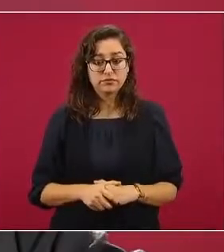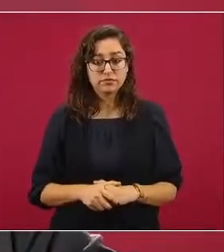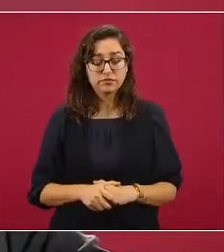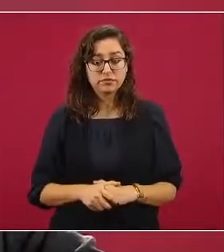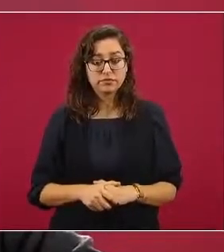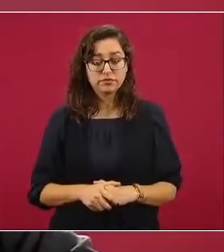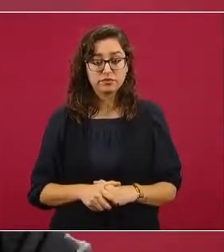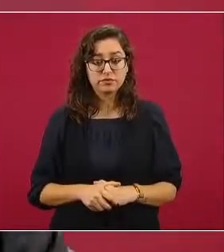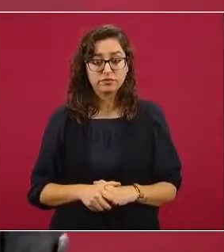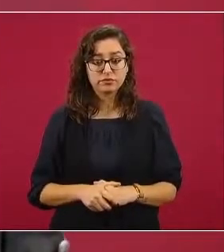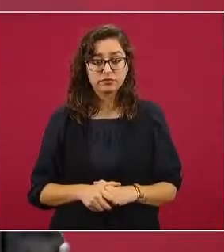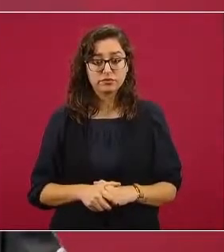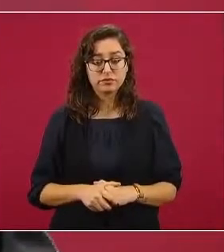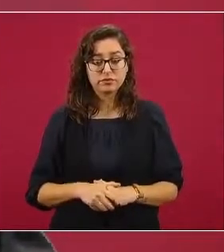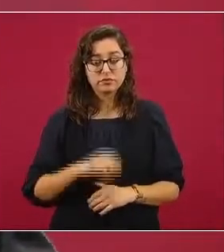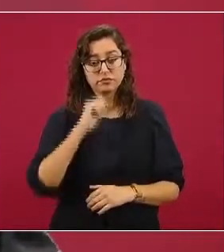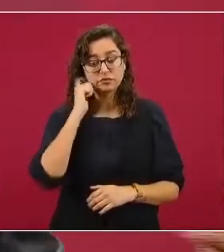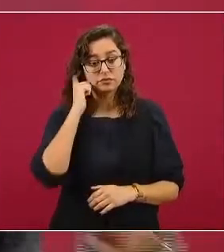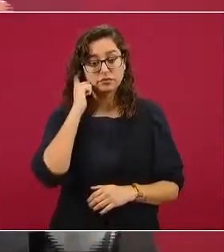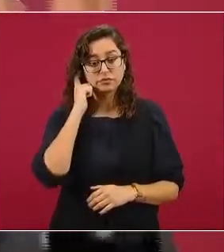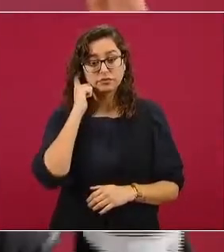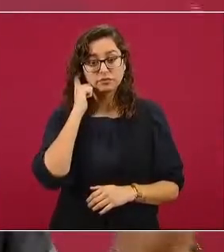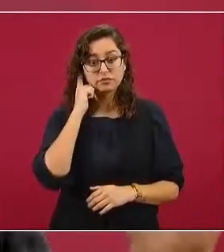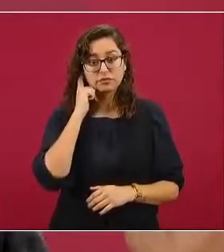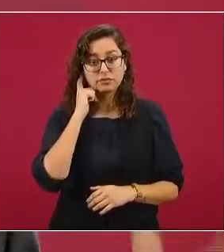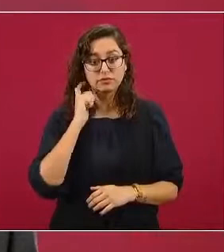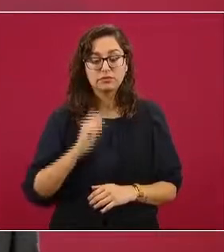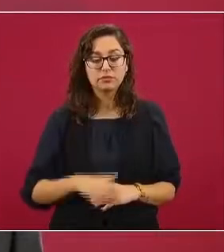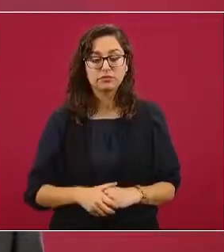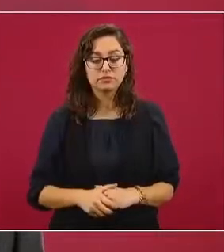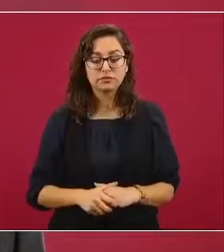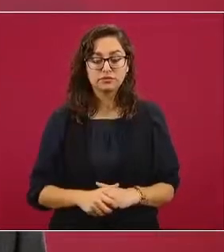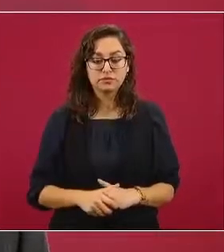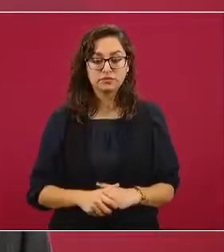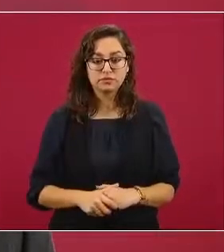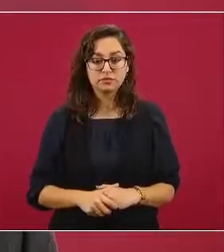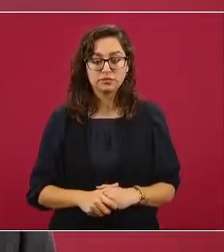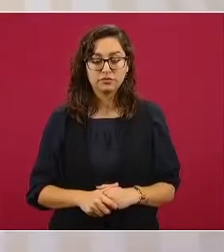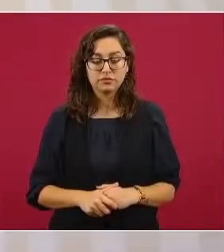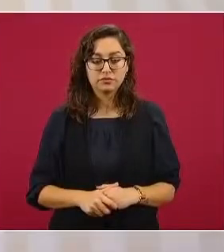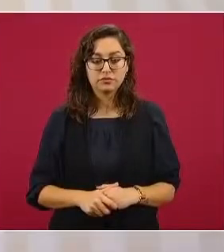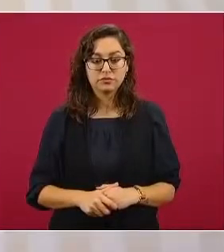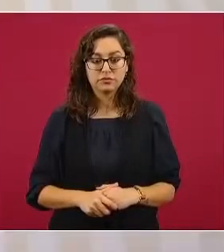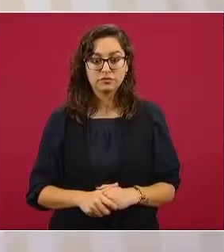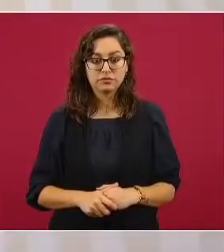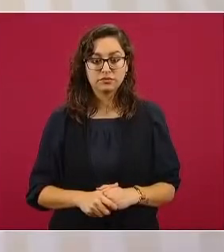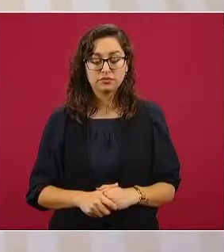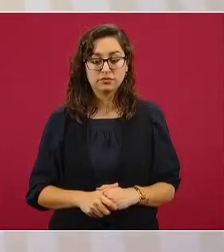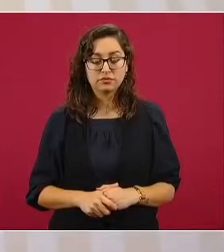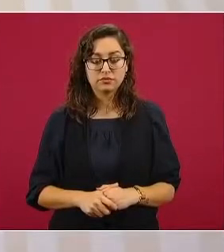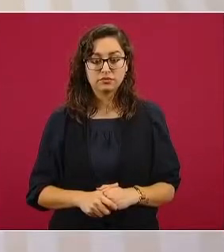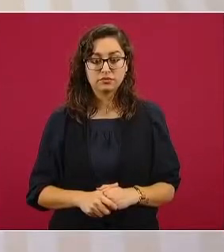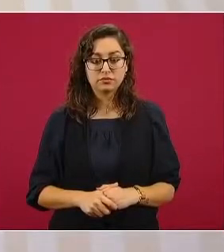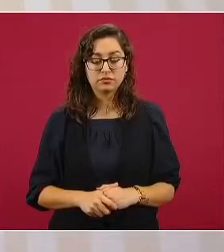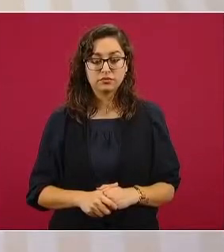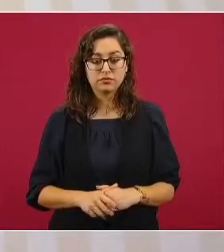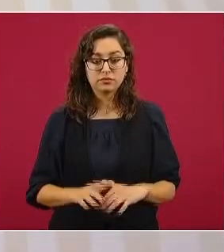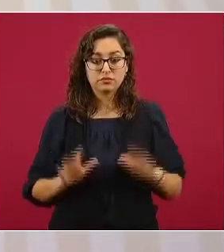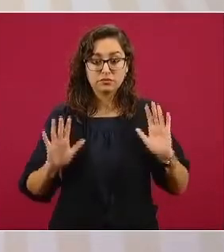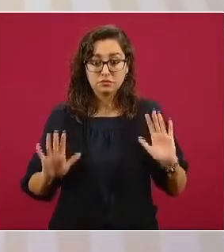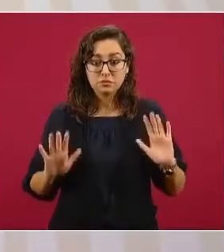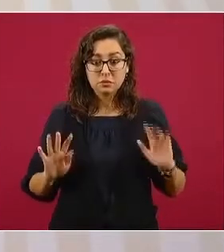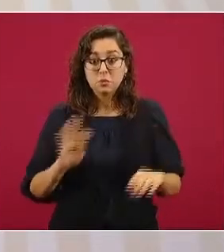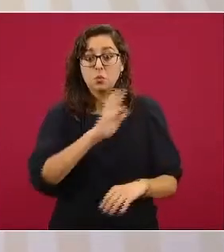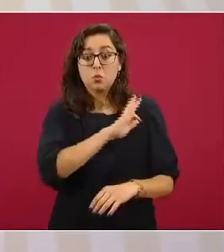Puede llegar, no estoy diciendo que así vaya a ser, pero puede